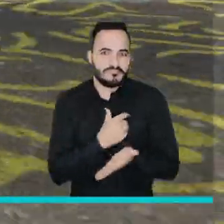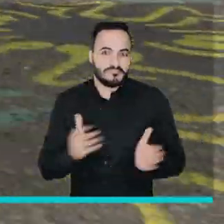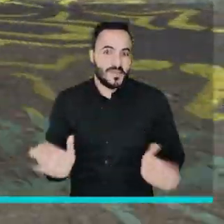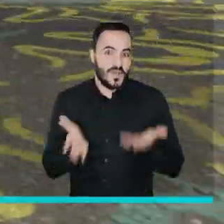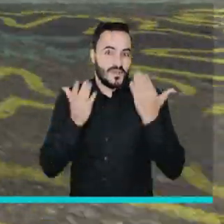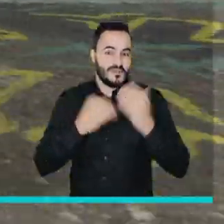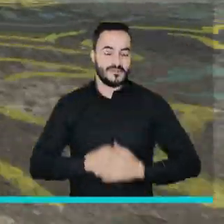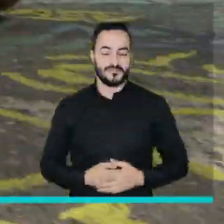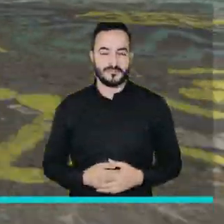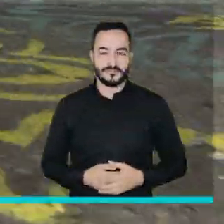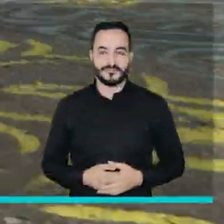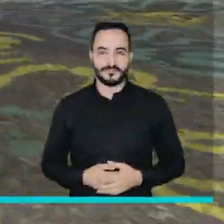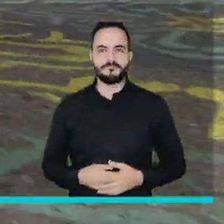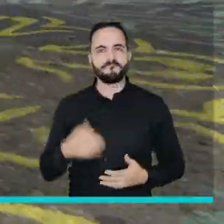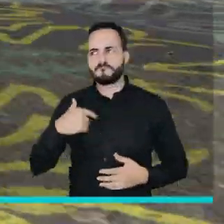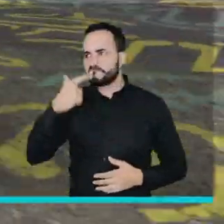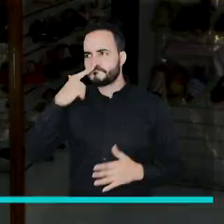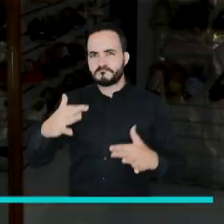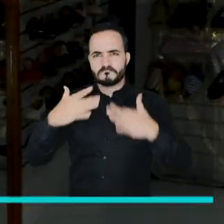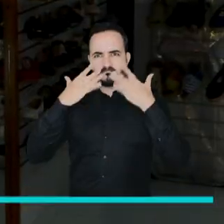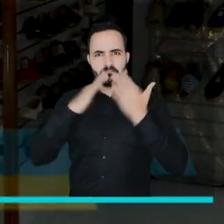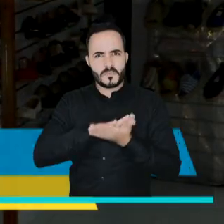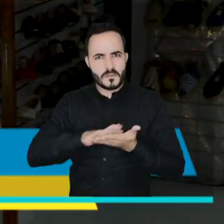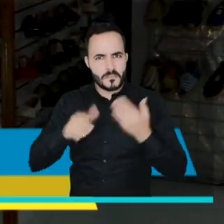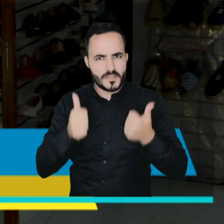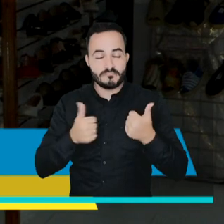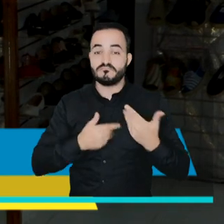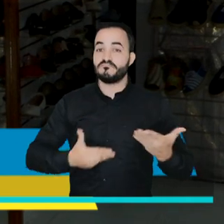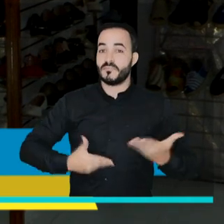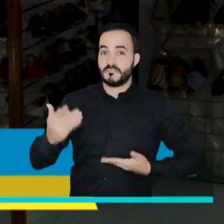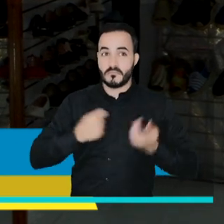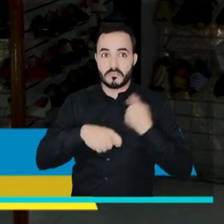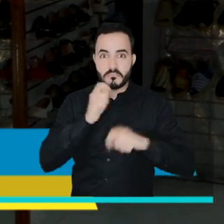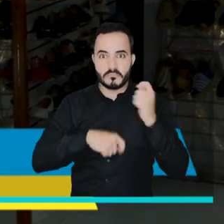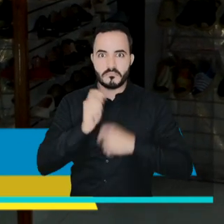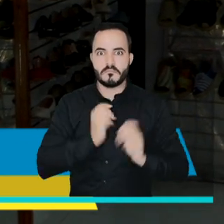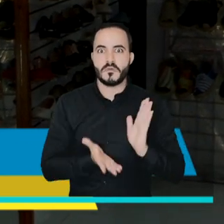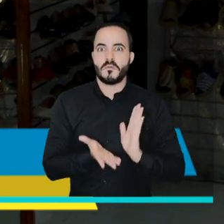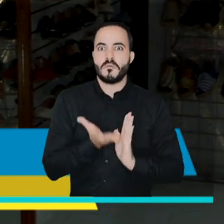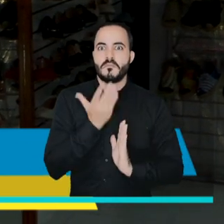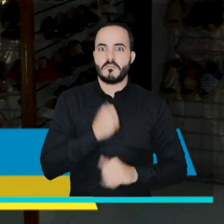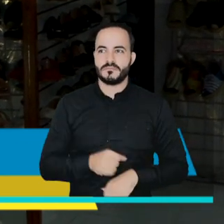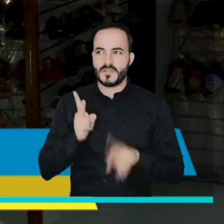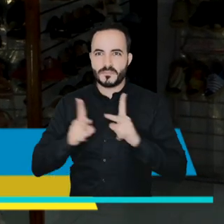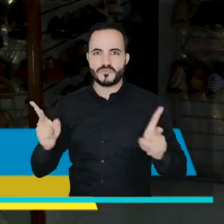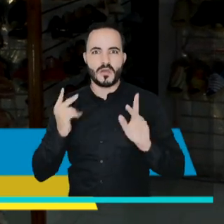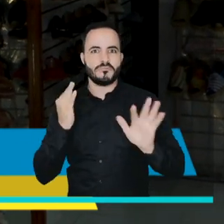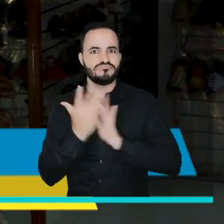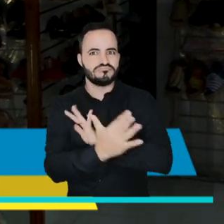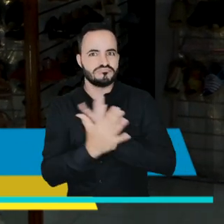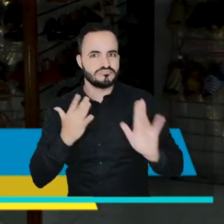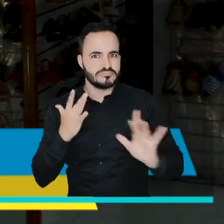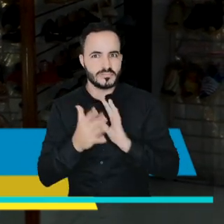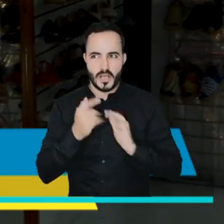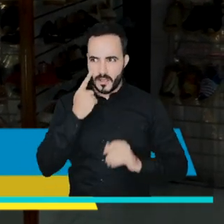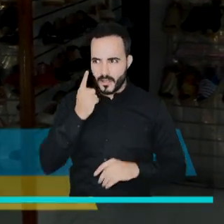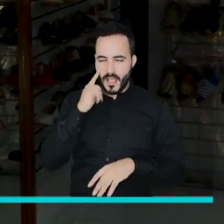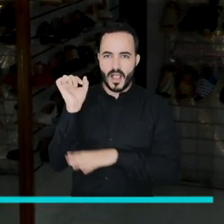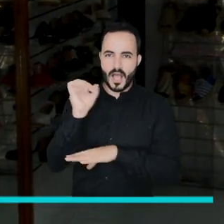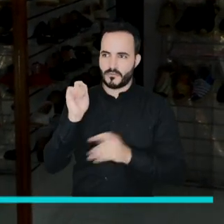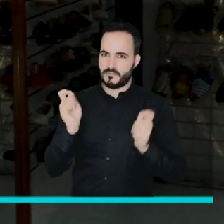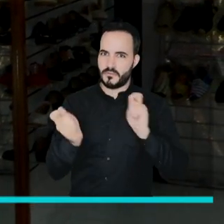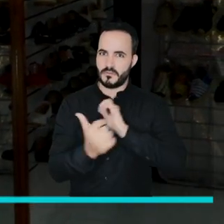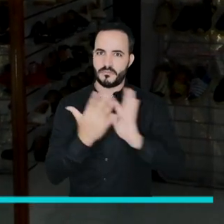ingresos. Sí, respira diferente, se mejoran las ventas, la gente ya camina más para la peatonal.